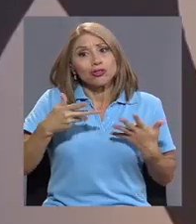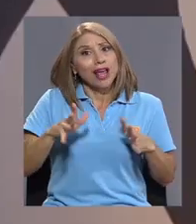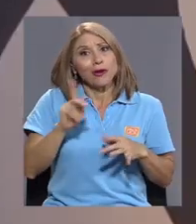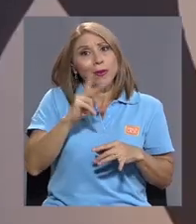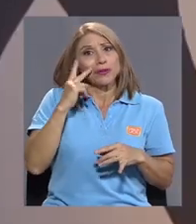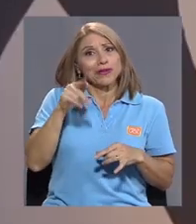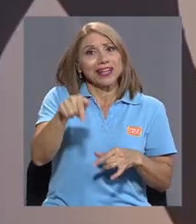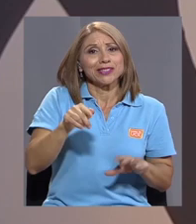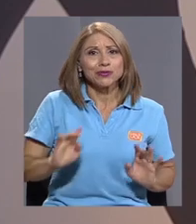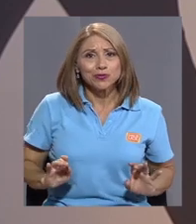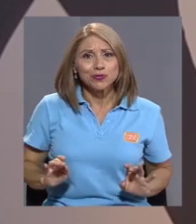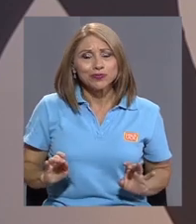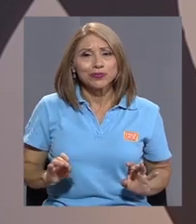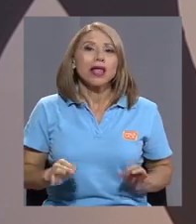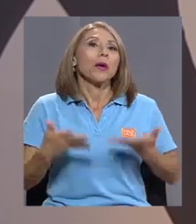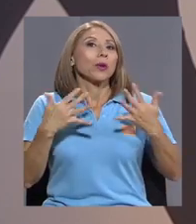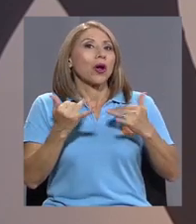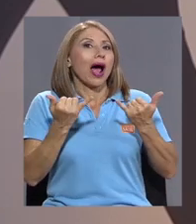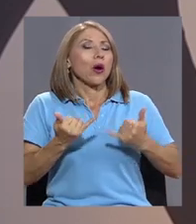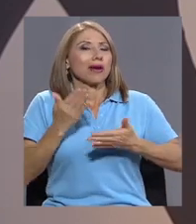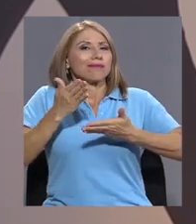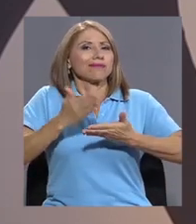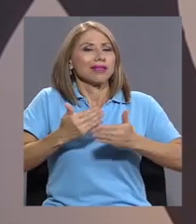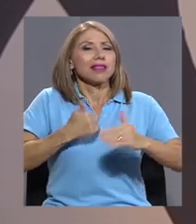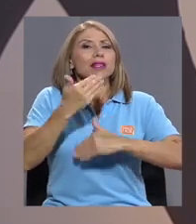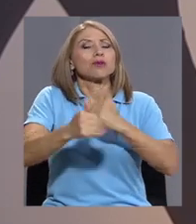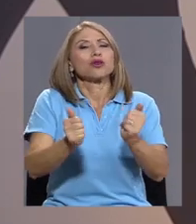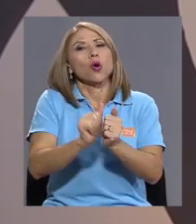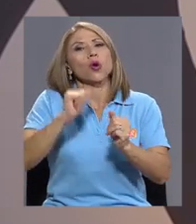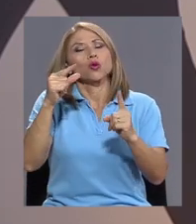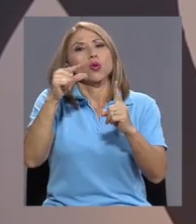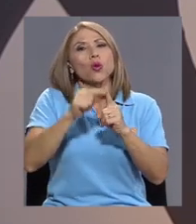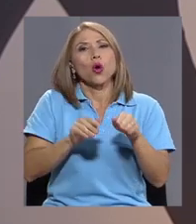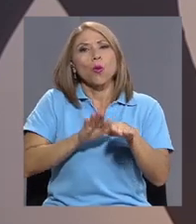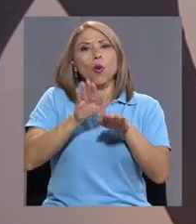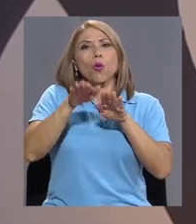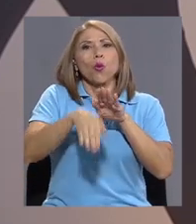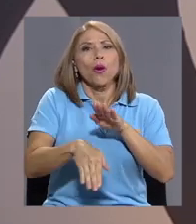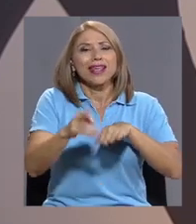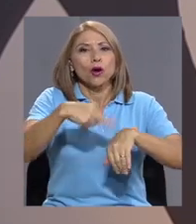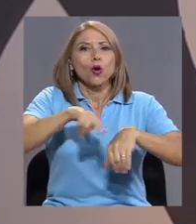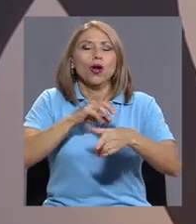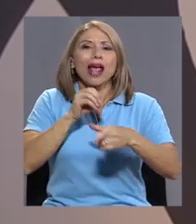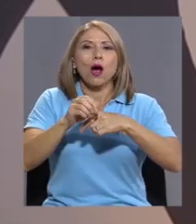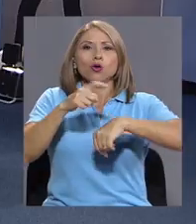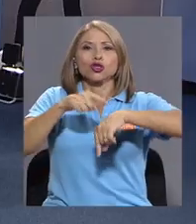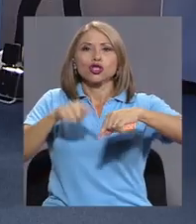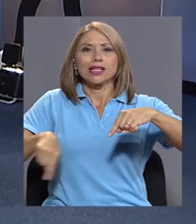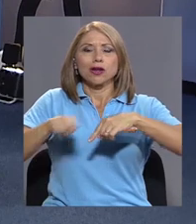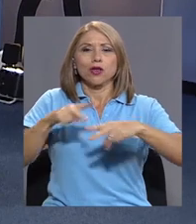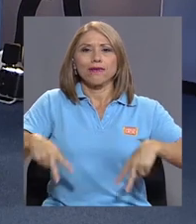Bueno, vamos a hacer un corte y volvemos con otros conceptos tales como huella ecológica o ciclo de vida.